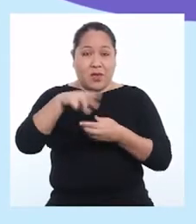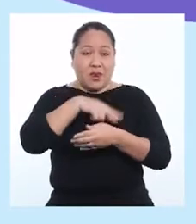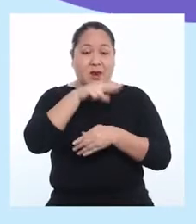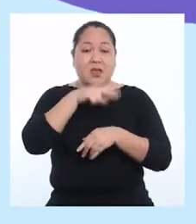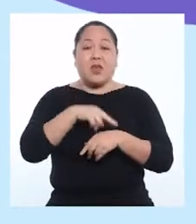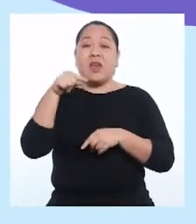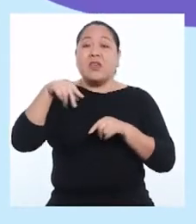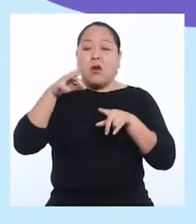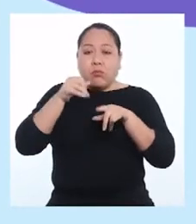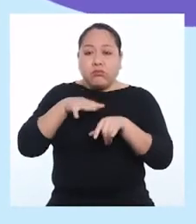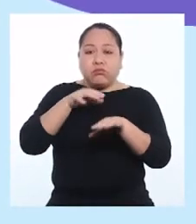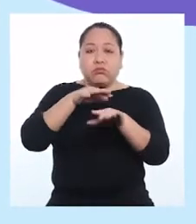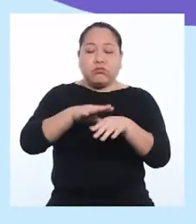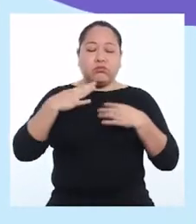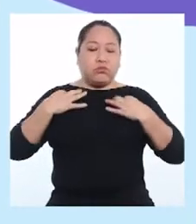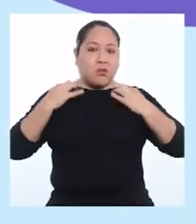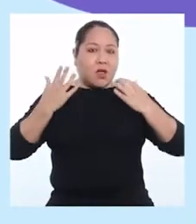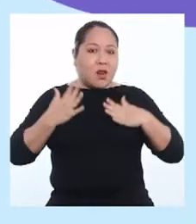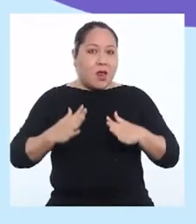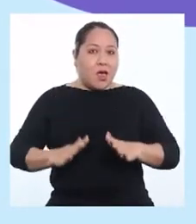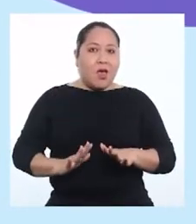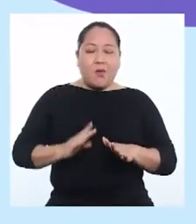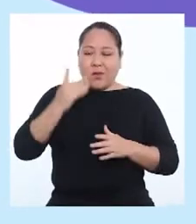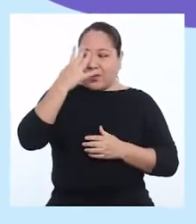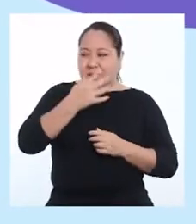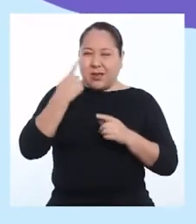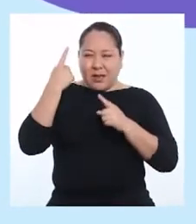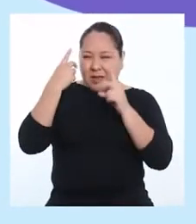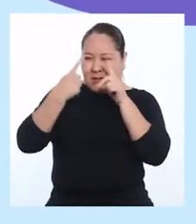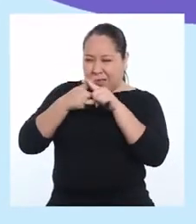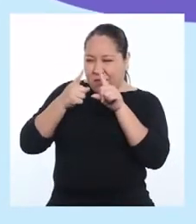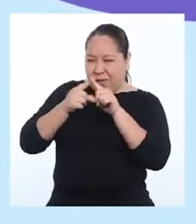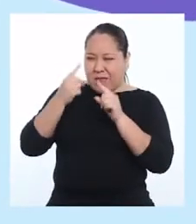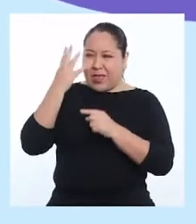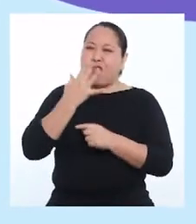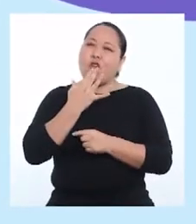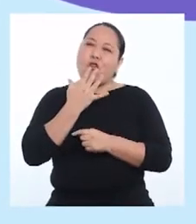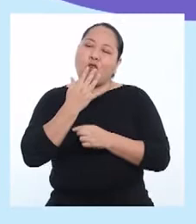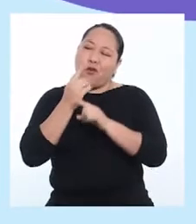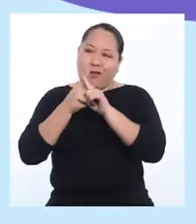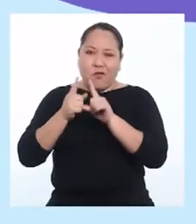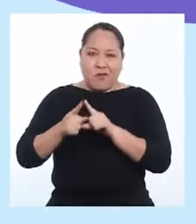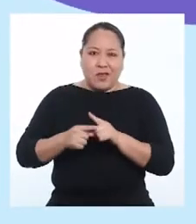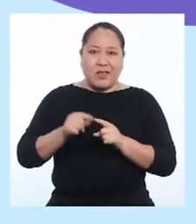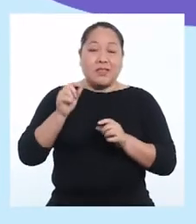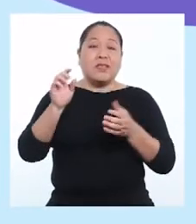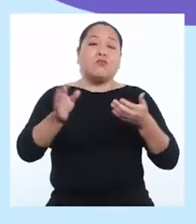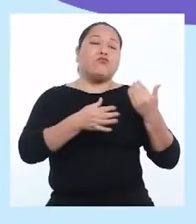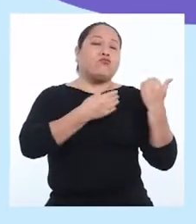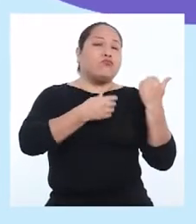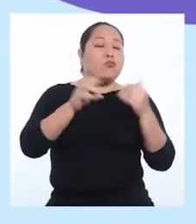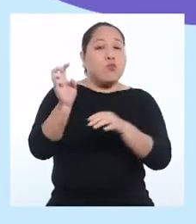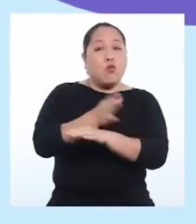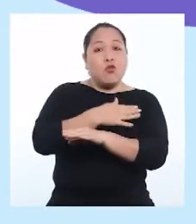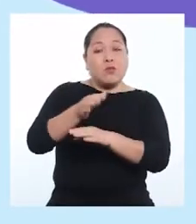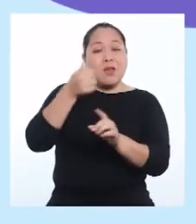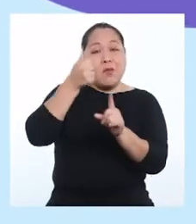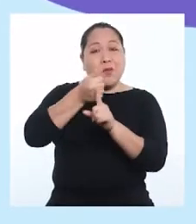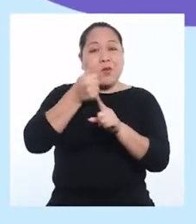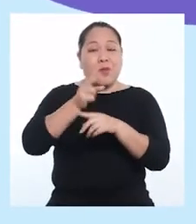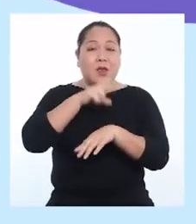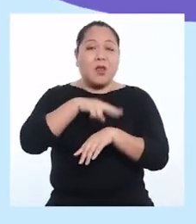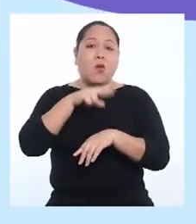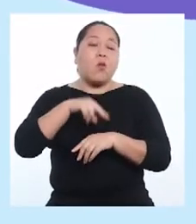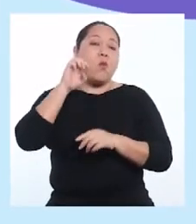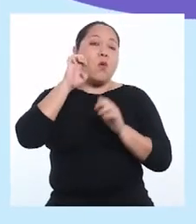estos desfiles también se pueden observar trajes y disfraces que son muy vistosos y coloridos y se tocan canciones típicas de la